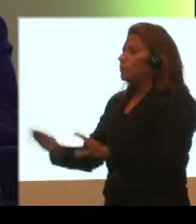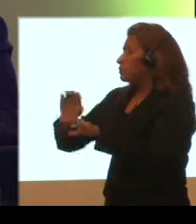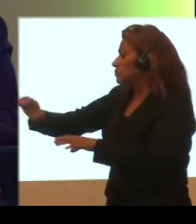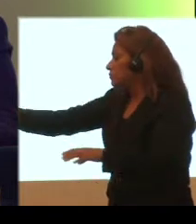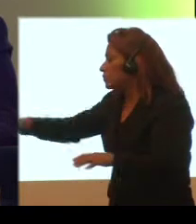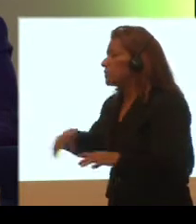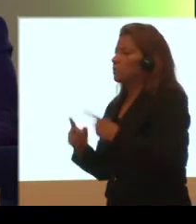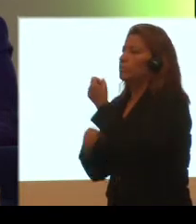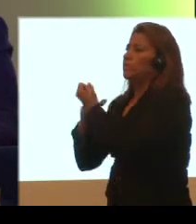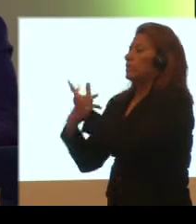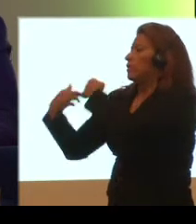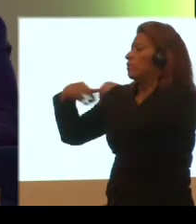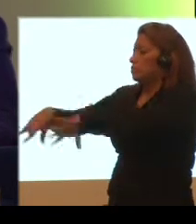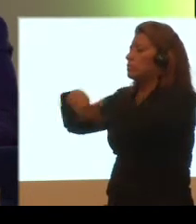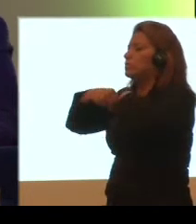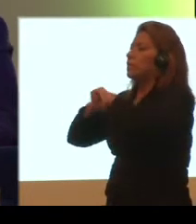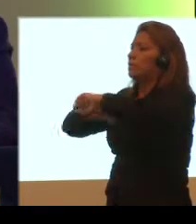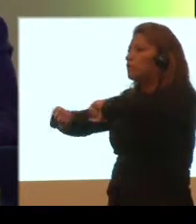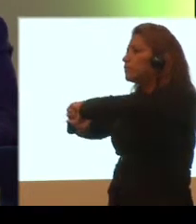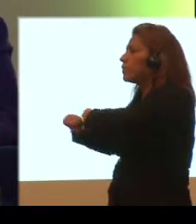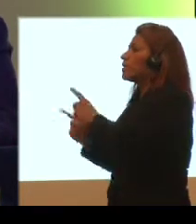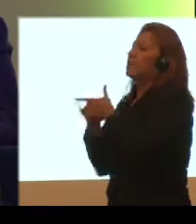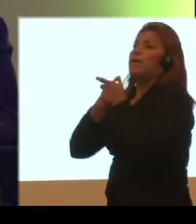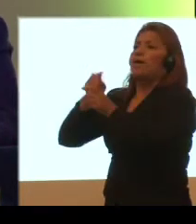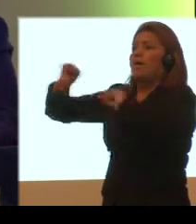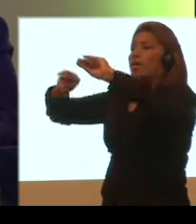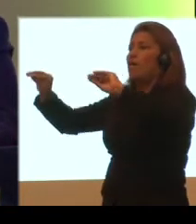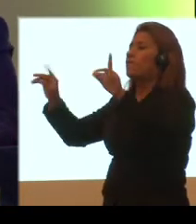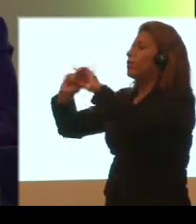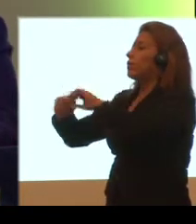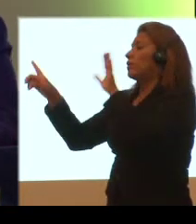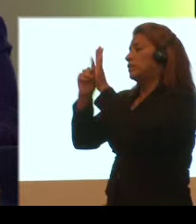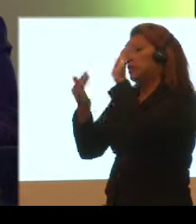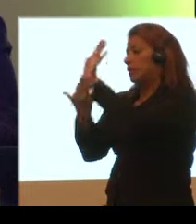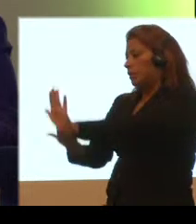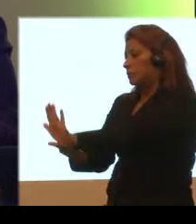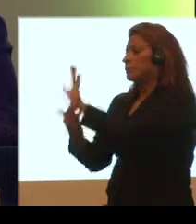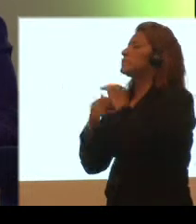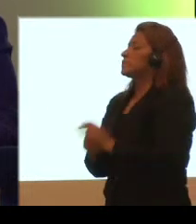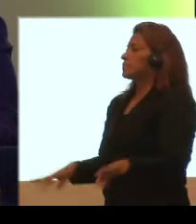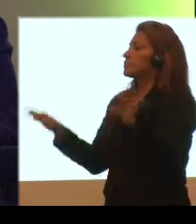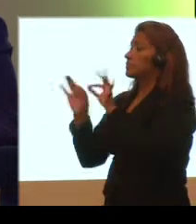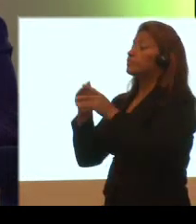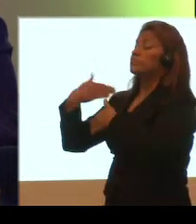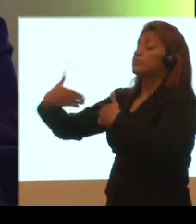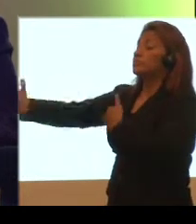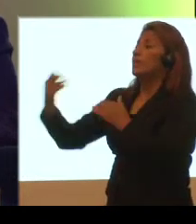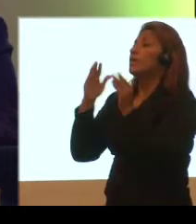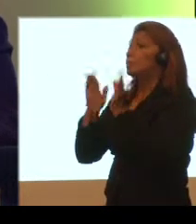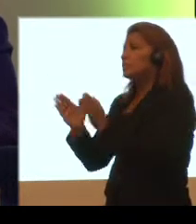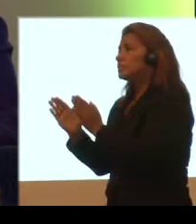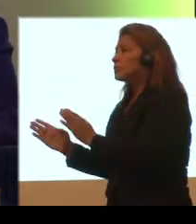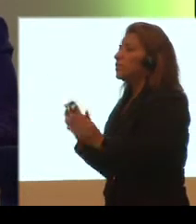gestión de riesgo y se responsabilicen de gestionar los riesgos en su territorio conforme lo establece la ley. Crear instrumentos legales que